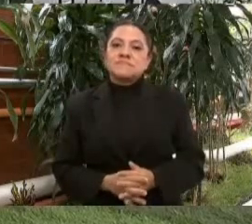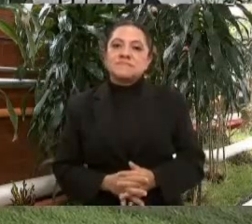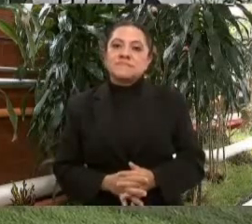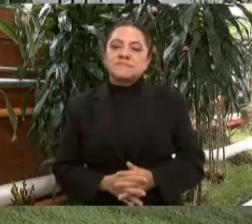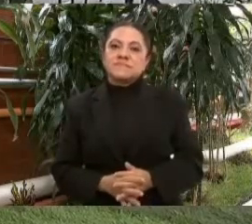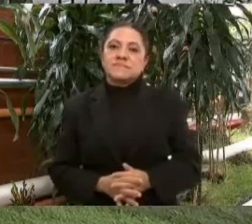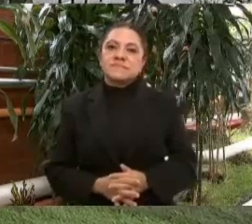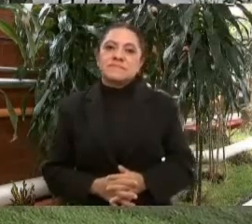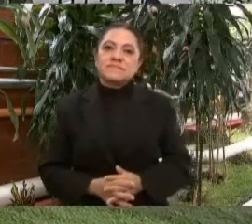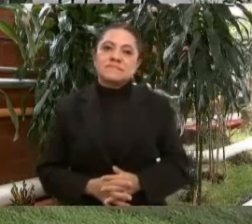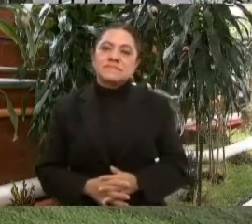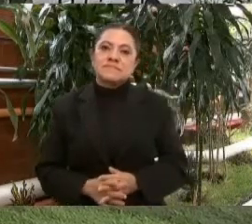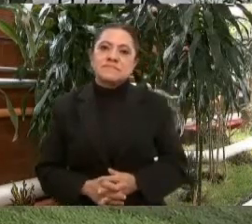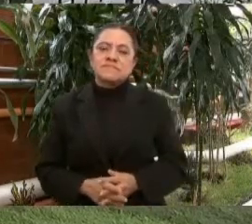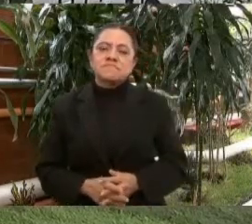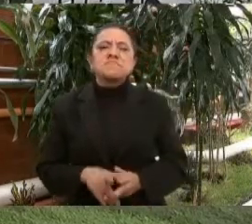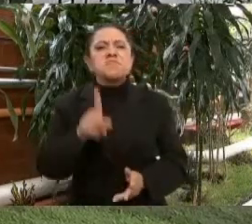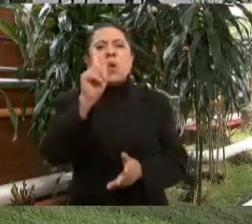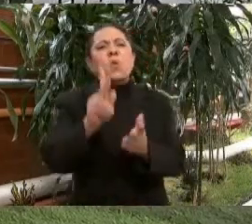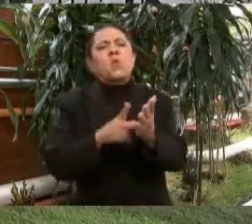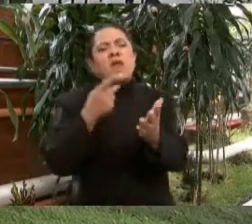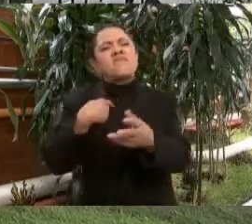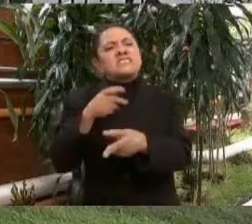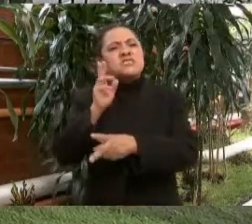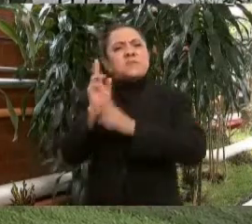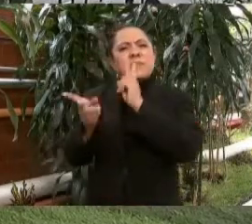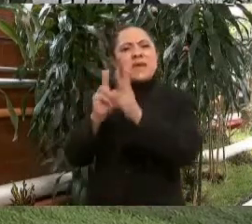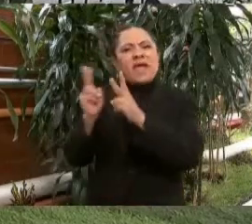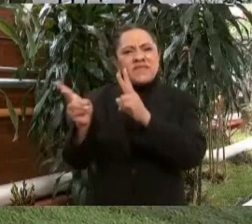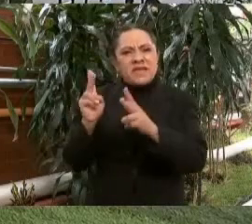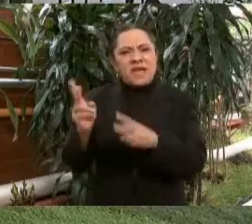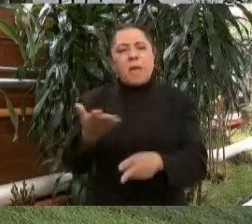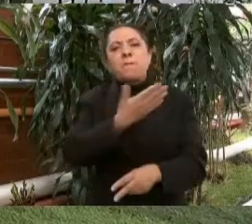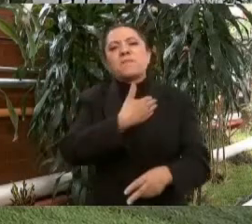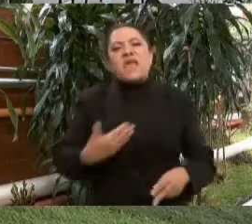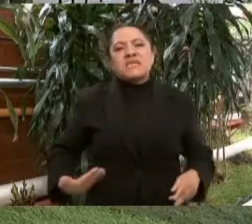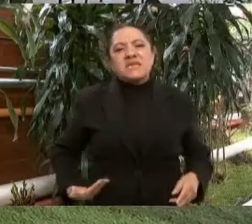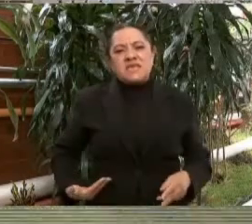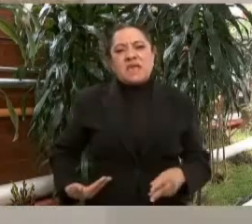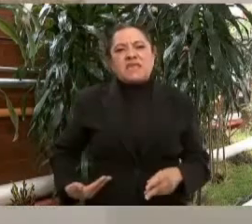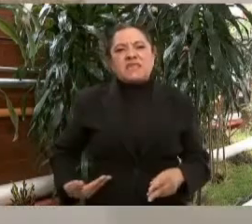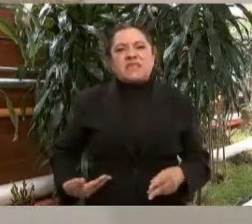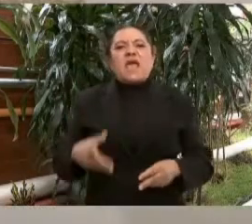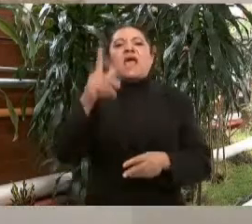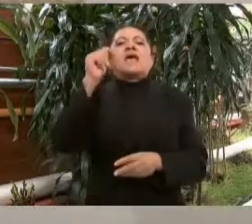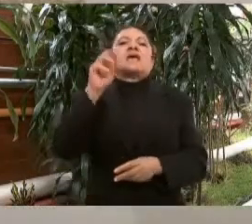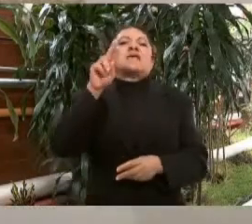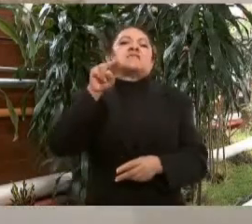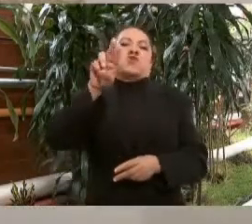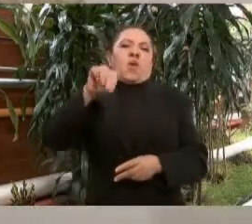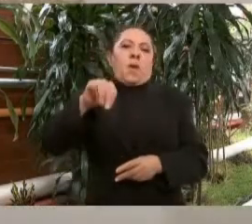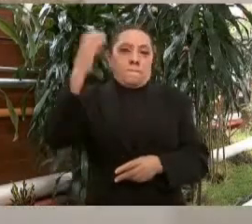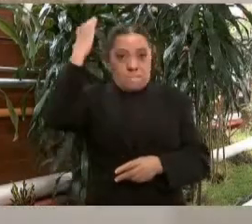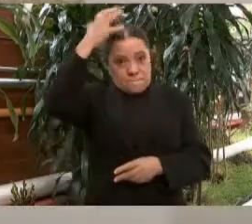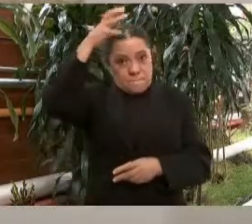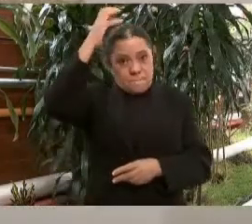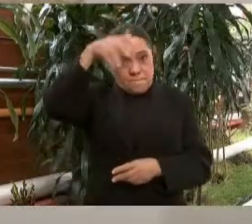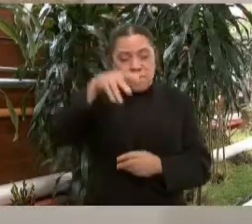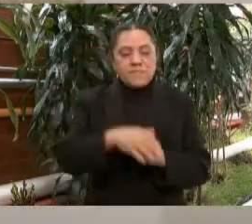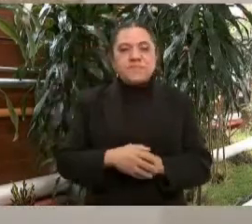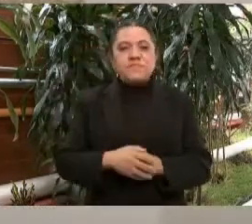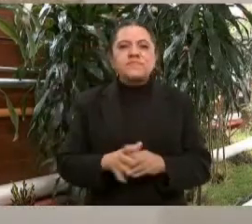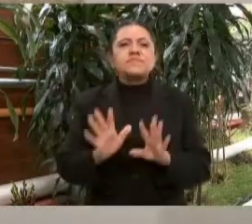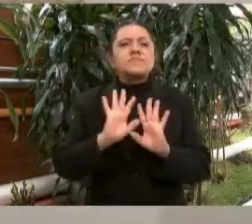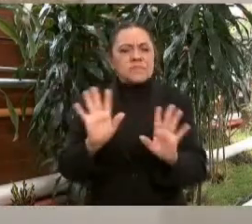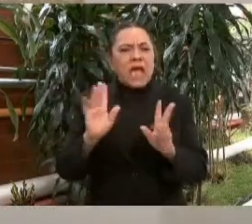Una vez que hablé con el presidente Trump, ya cuando iniciaba la